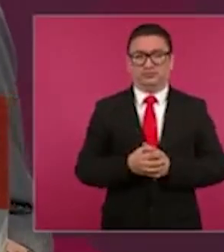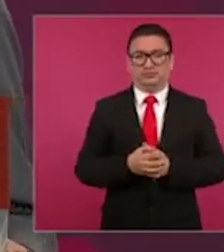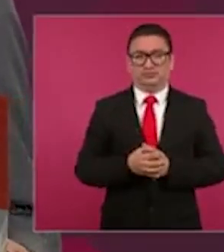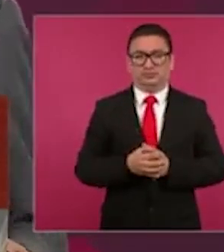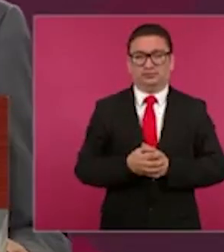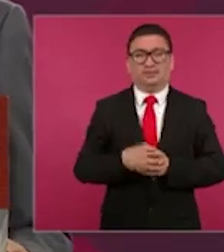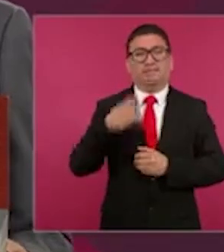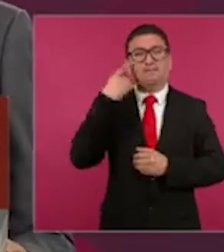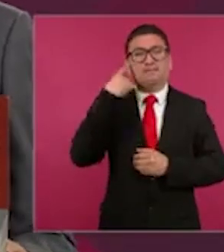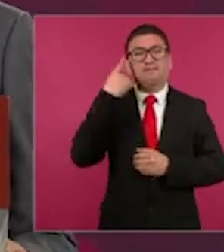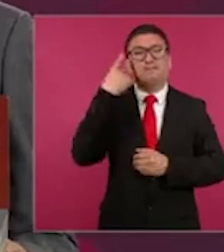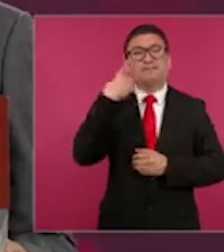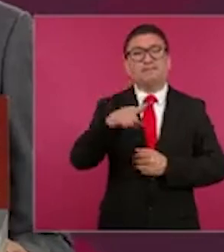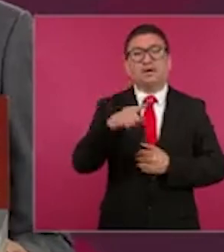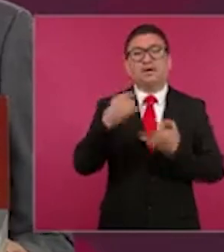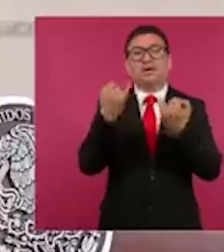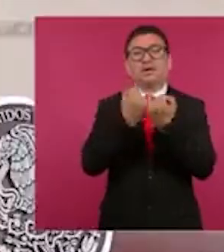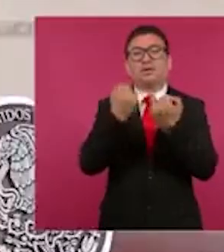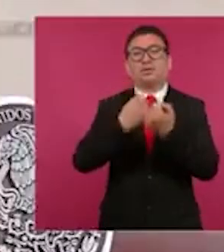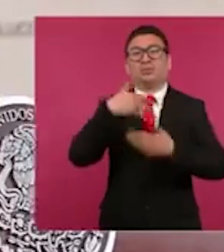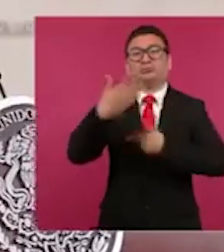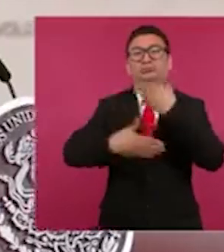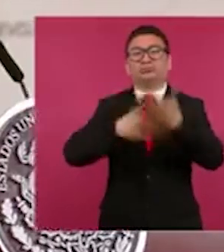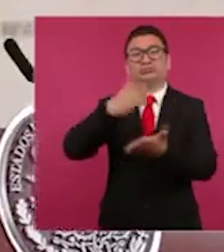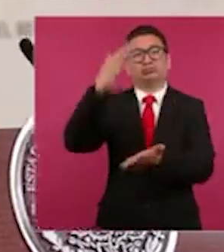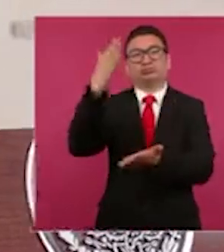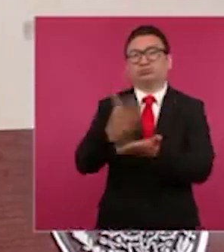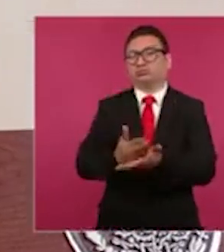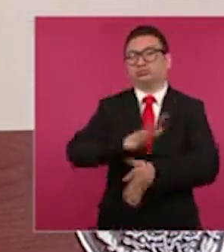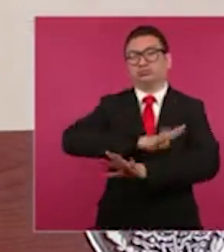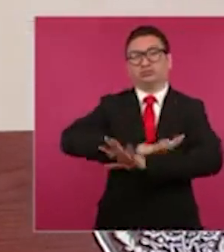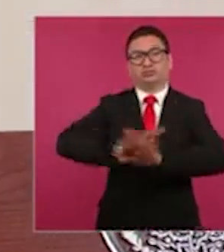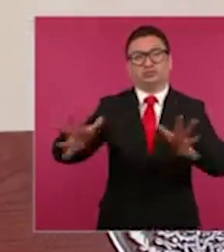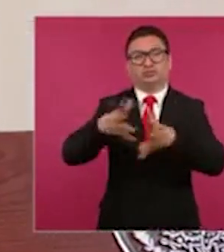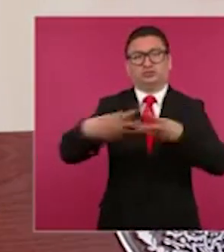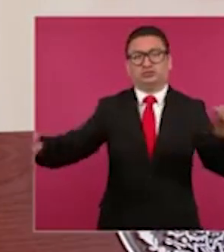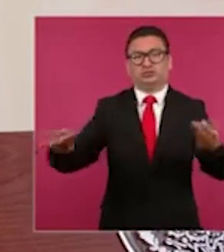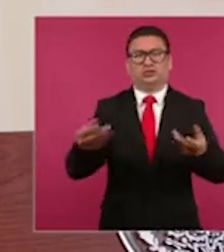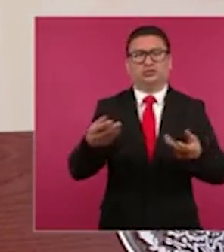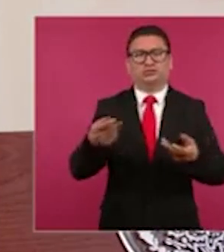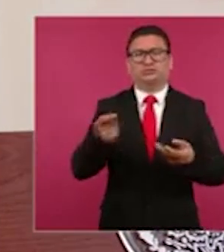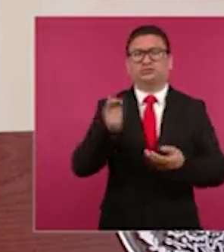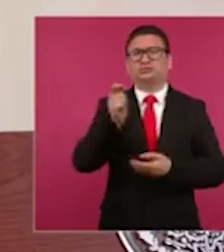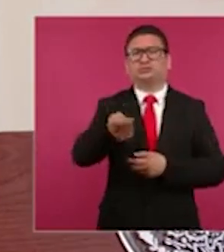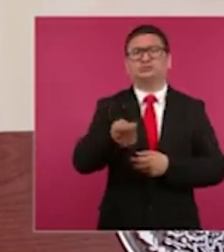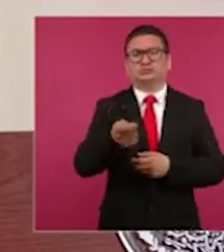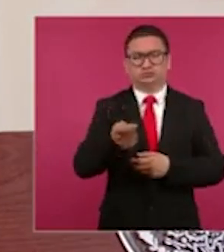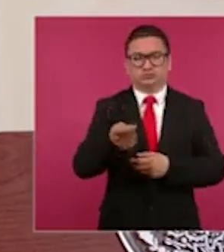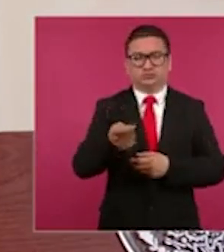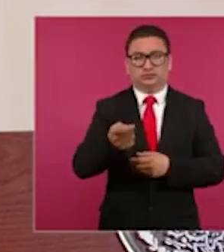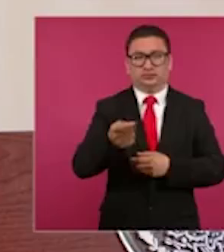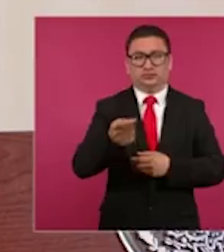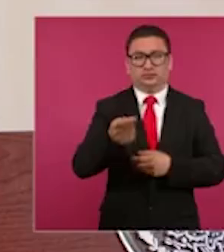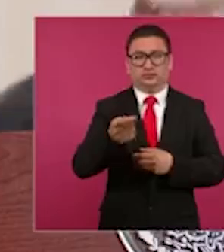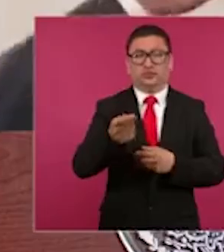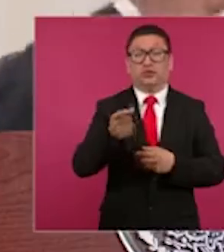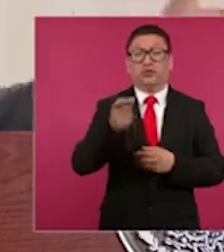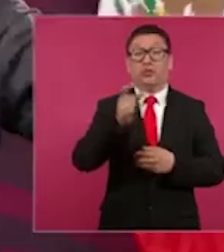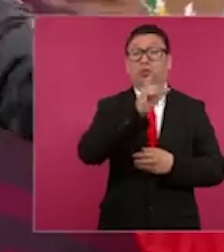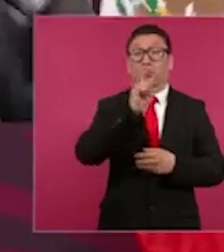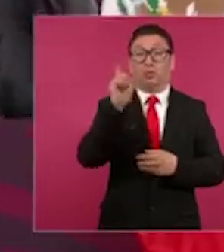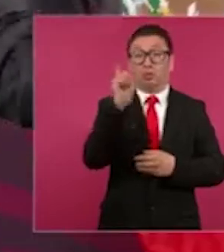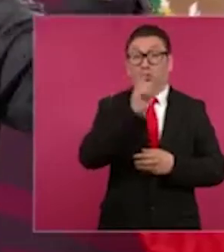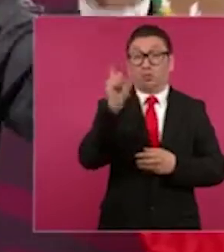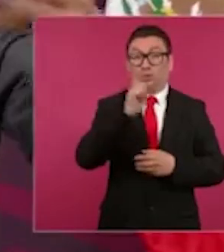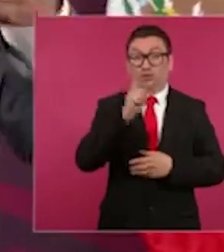que se acabe también lo del el último año en que